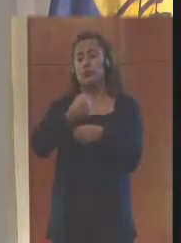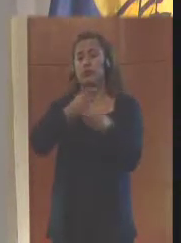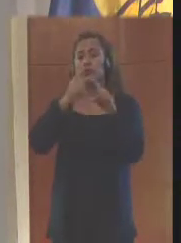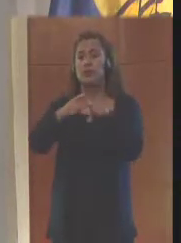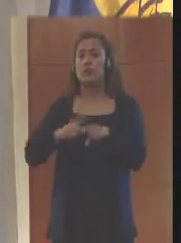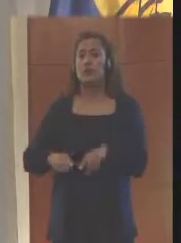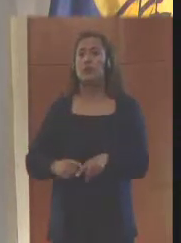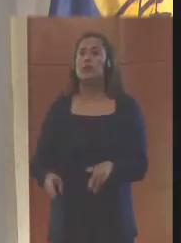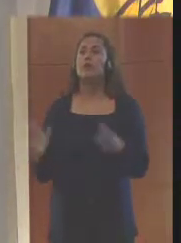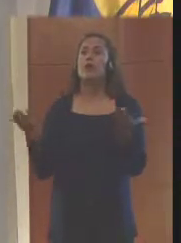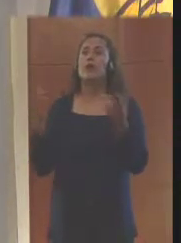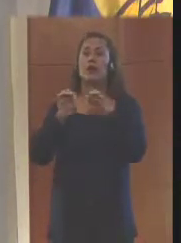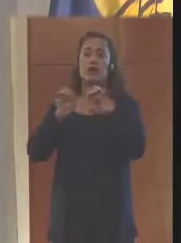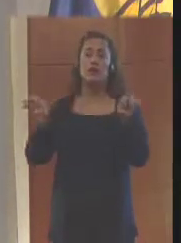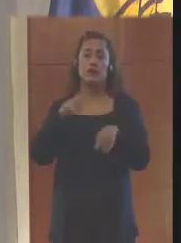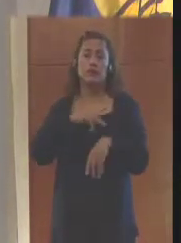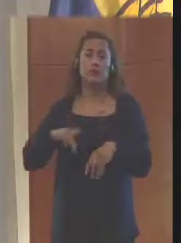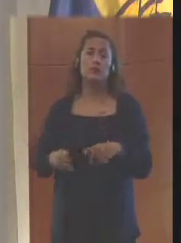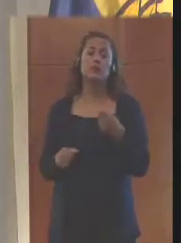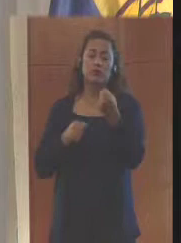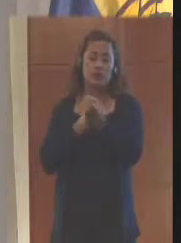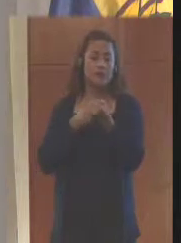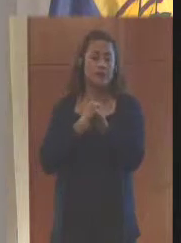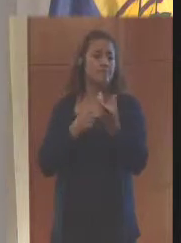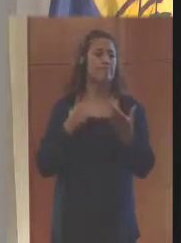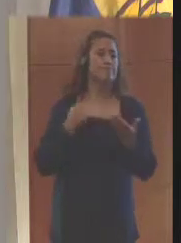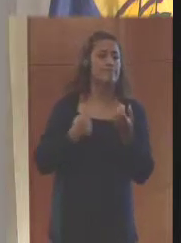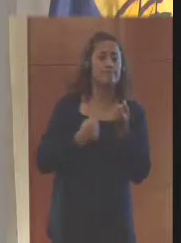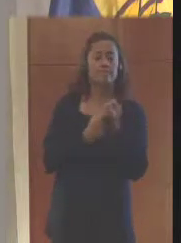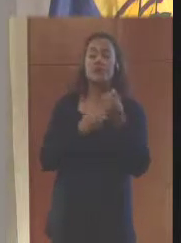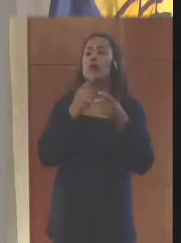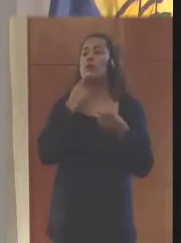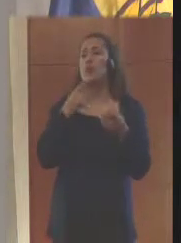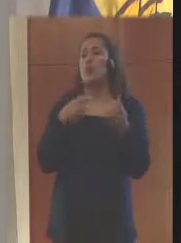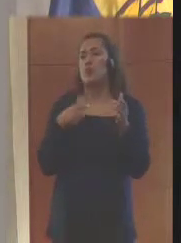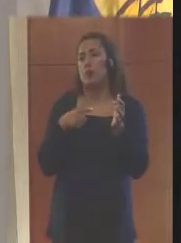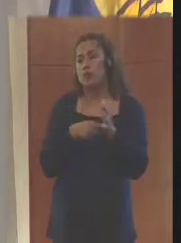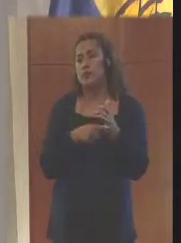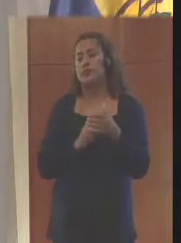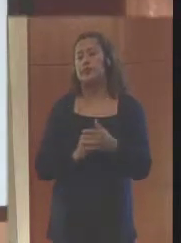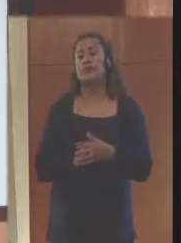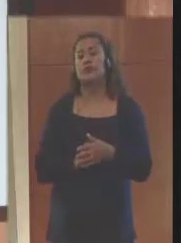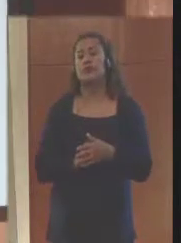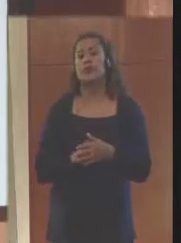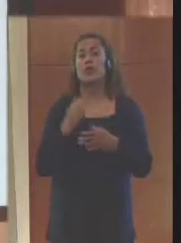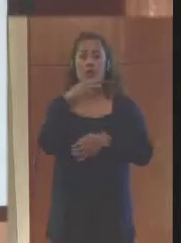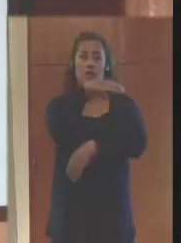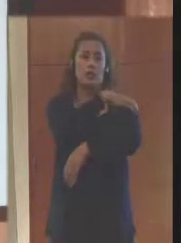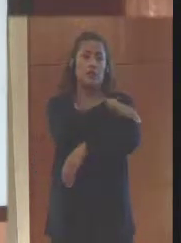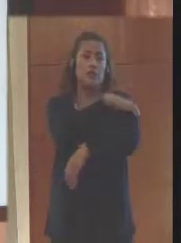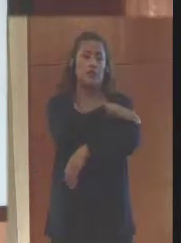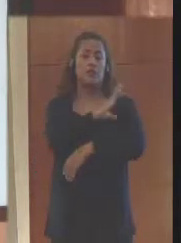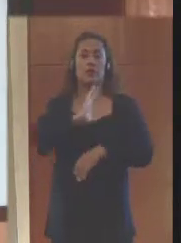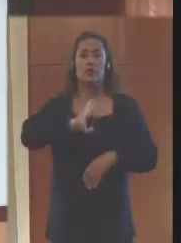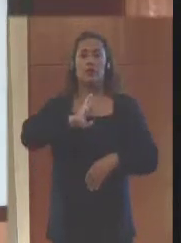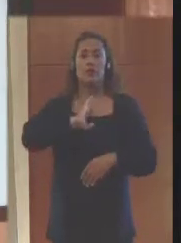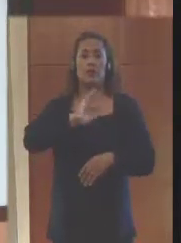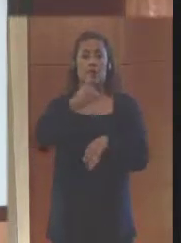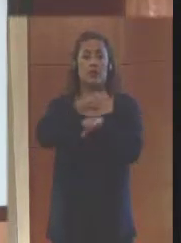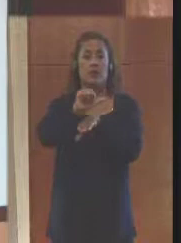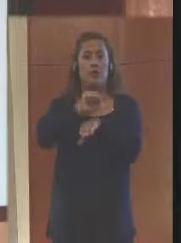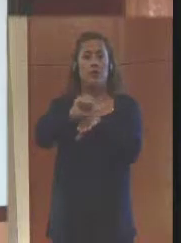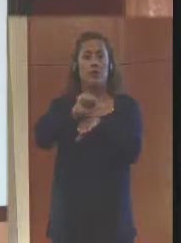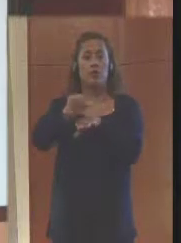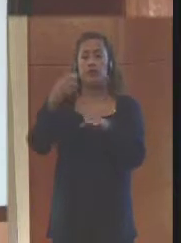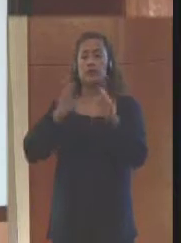ha participado el sector privado en articulación con el Sistema Nacional de Gestión de Riesgo ha sido la Comisión Técnica Asesora de